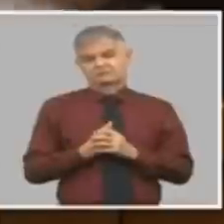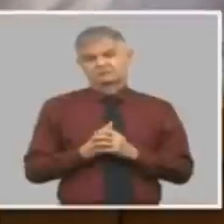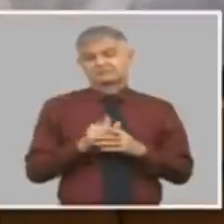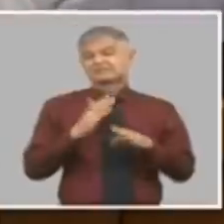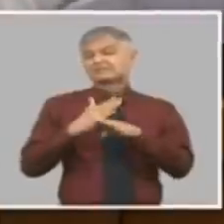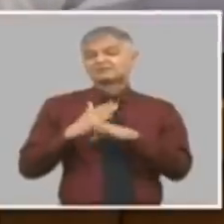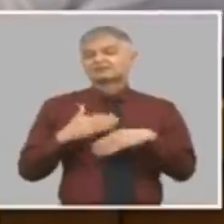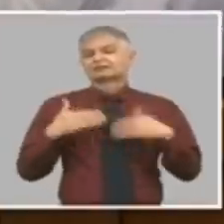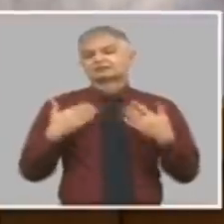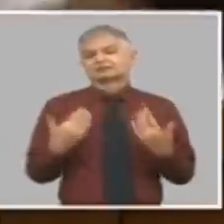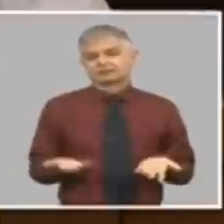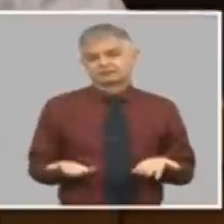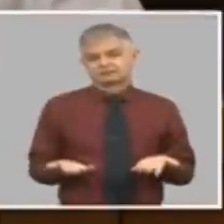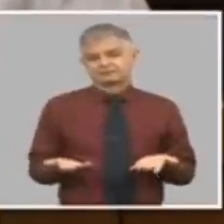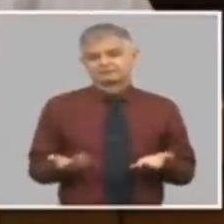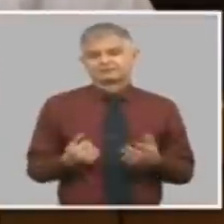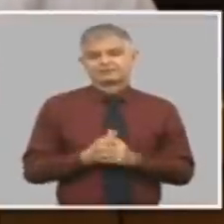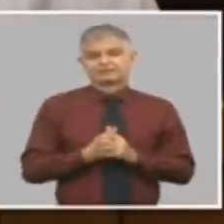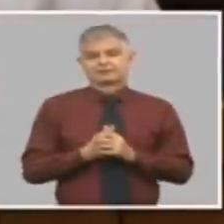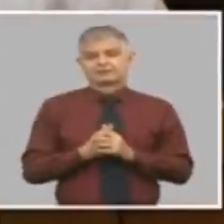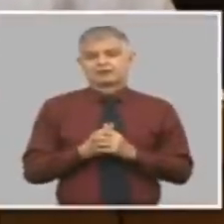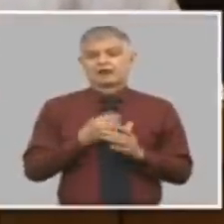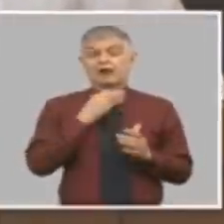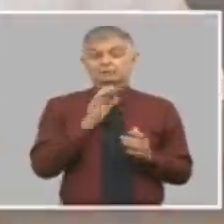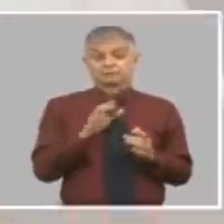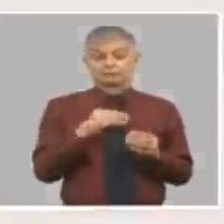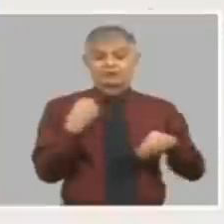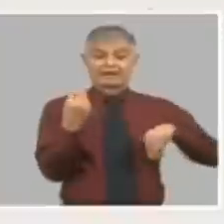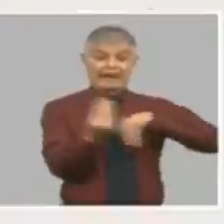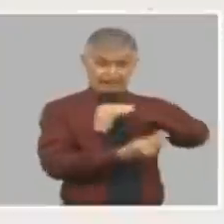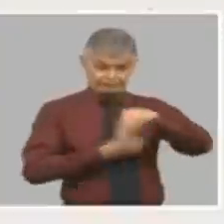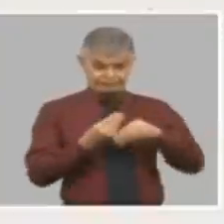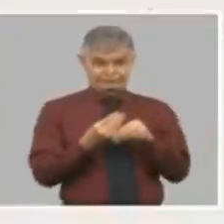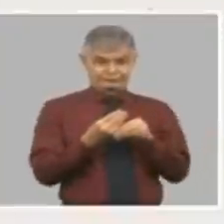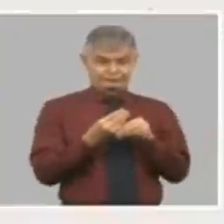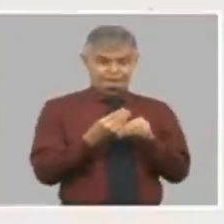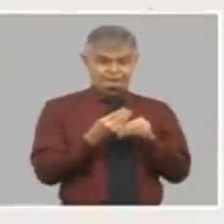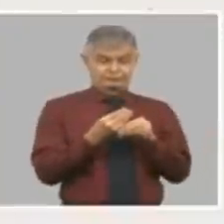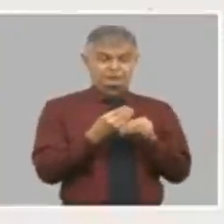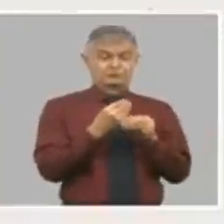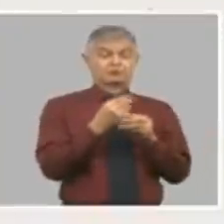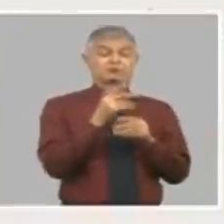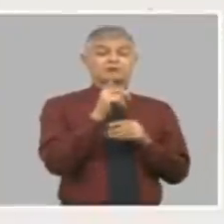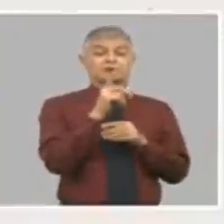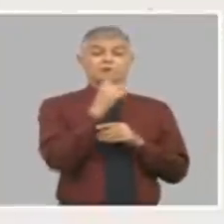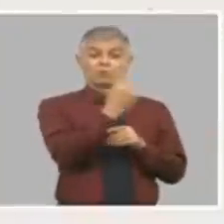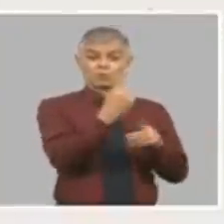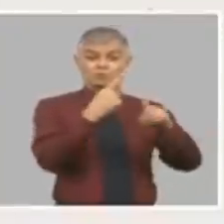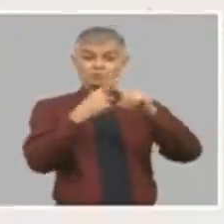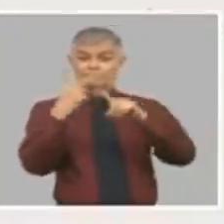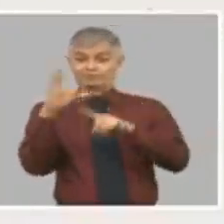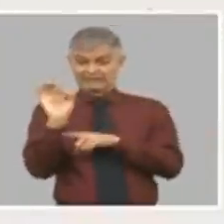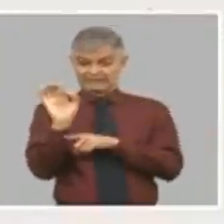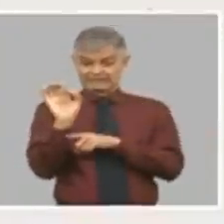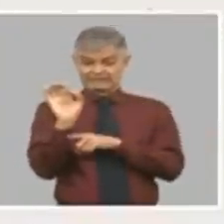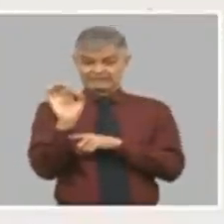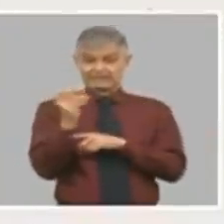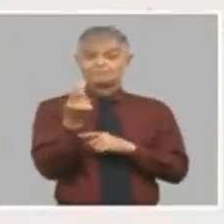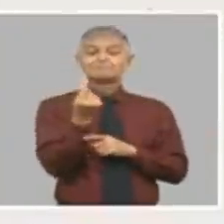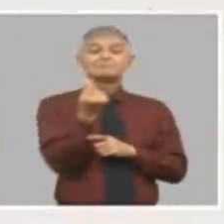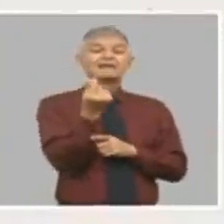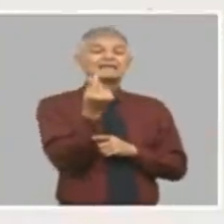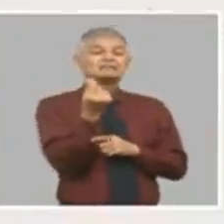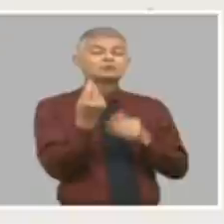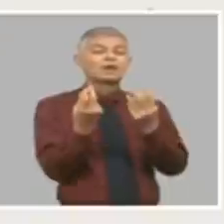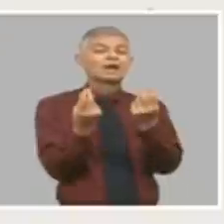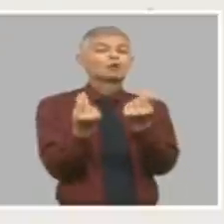significa como está en esta gráfica que si el tipo de cambio va a veinte los precios en la economía